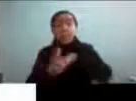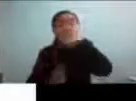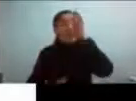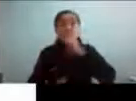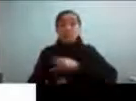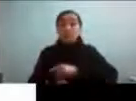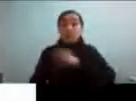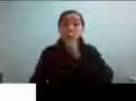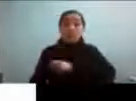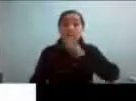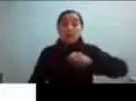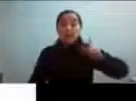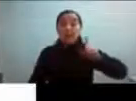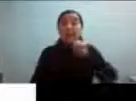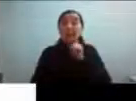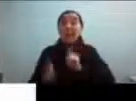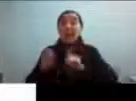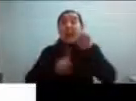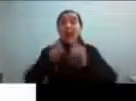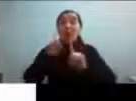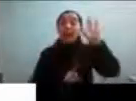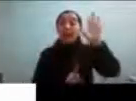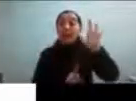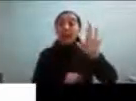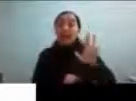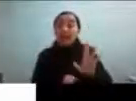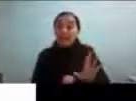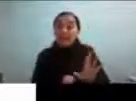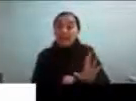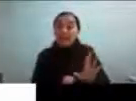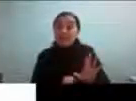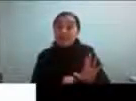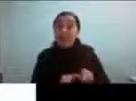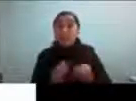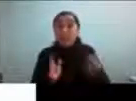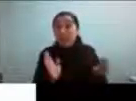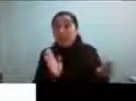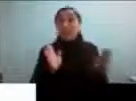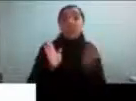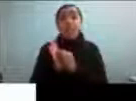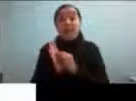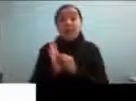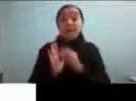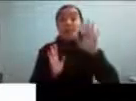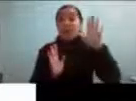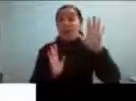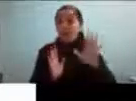tiene cierta presencia de rasgos autistas y algunos y tienen alta presencia de rasgos autistas